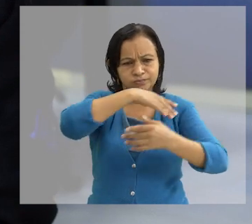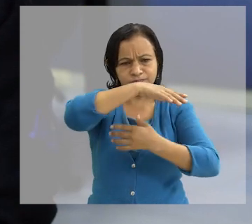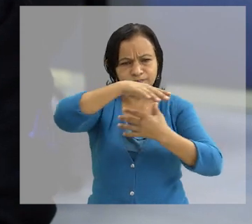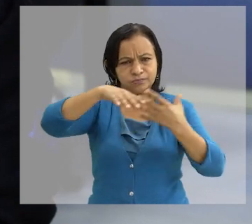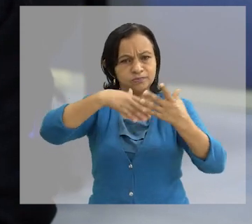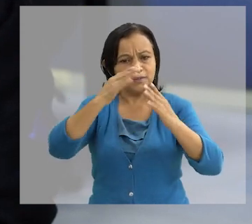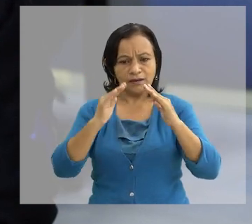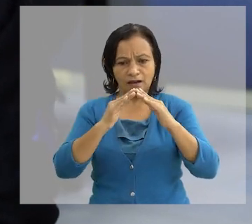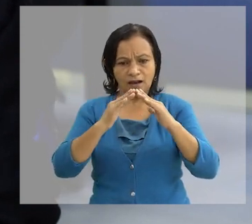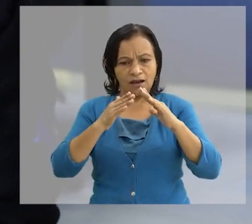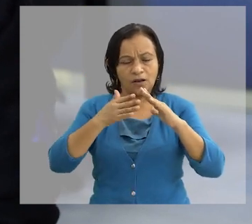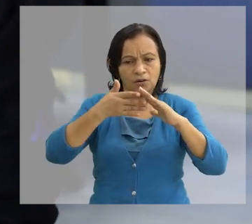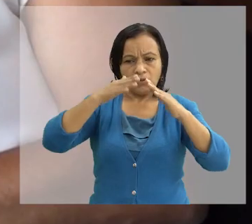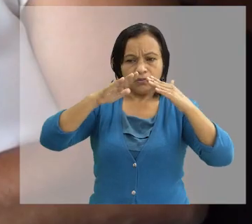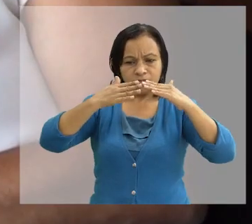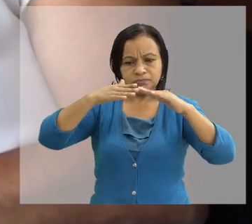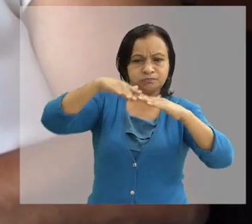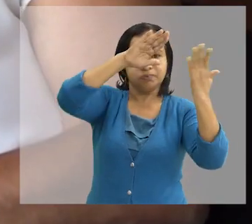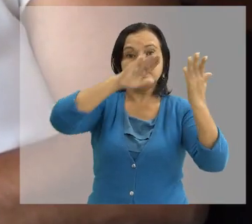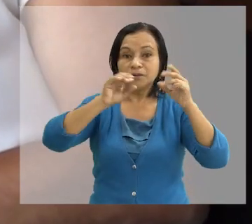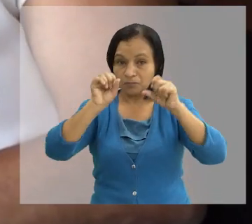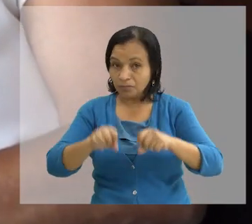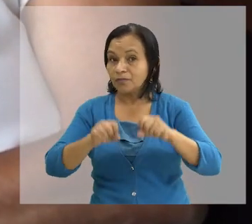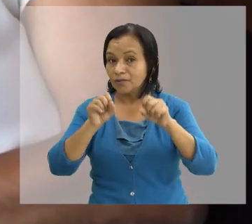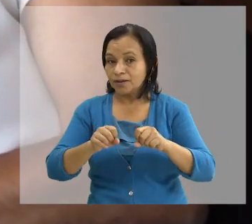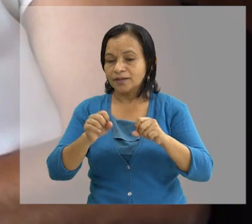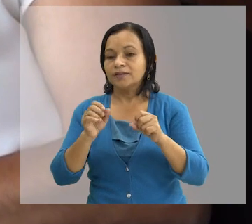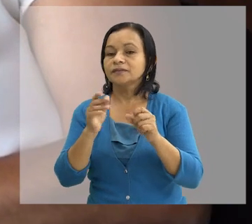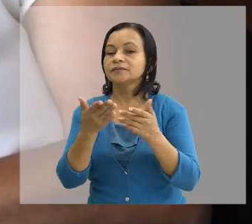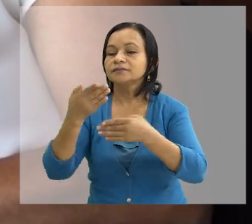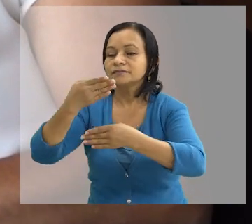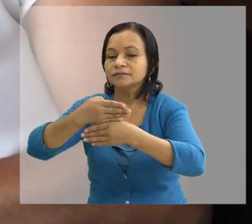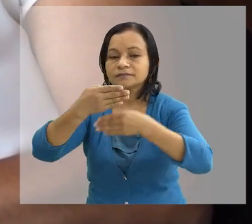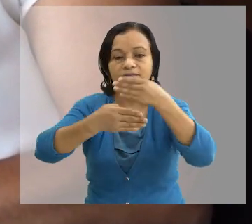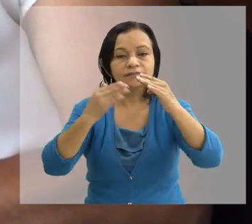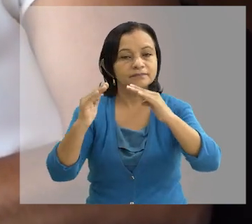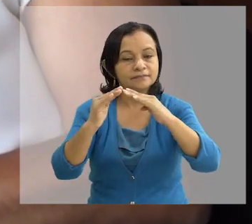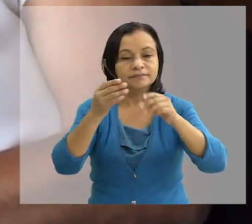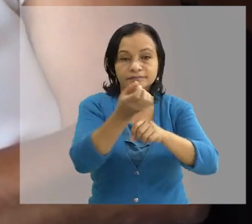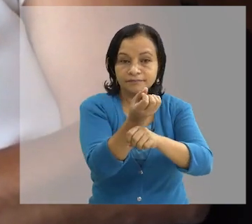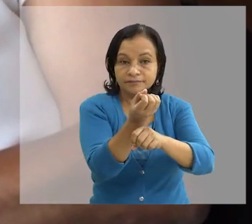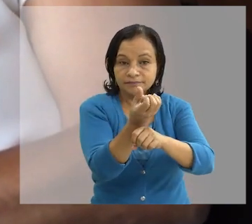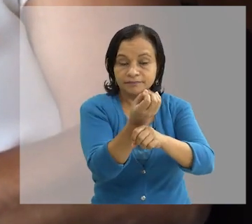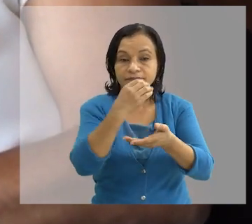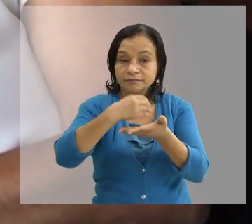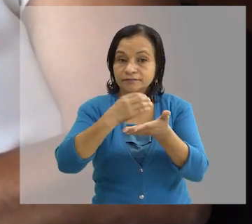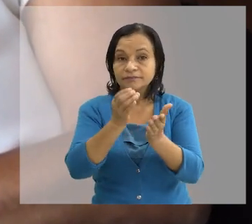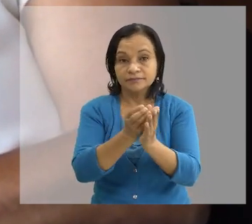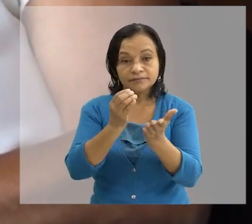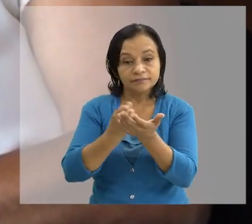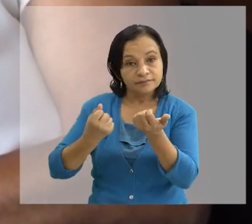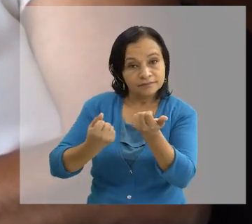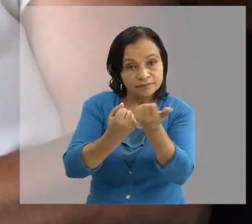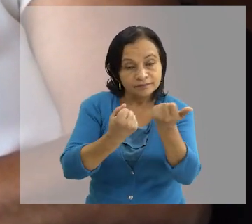puede ocasionar el despegar Desde el área de urbanismo en la alcaldía municipal Con la